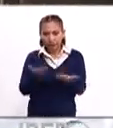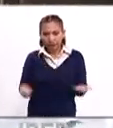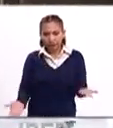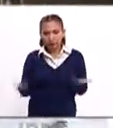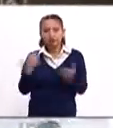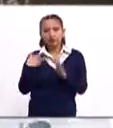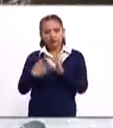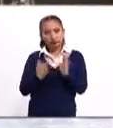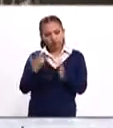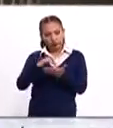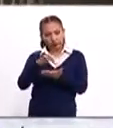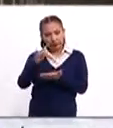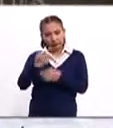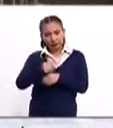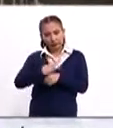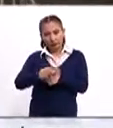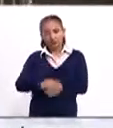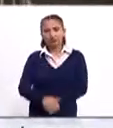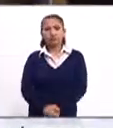y les reitero, gracias por la invitación. Gracias. Gracias. Gracias.